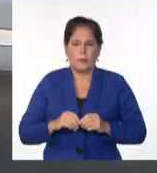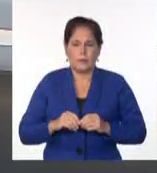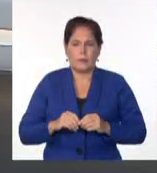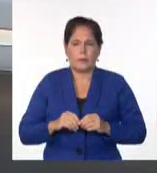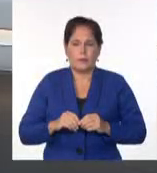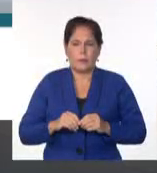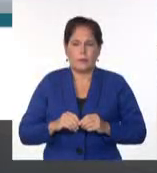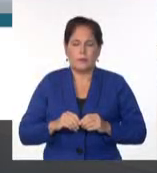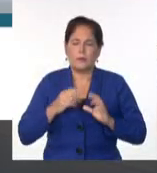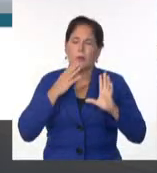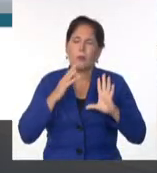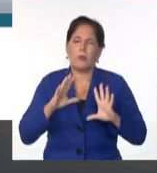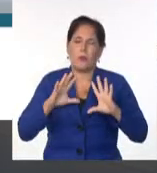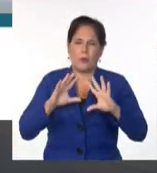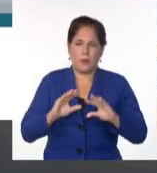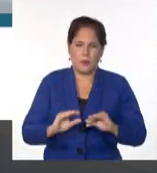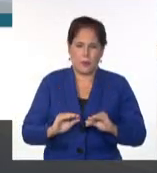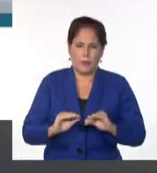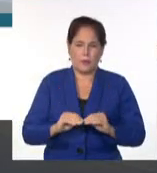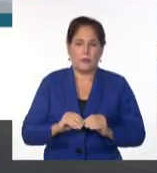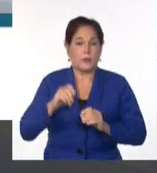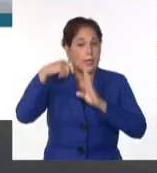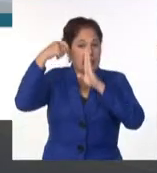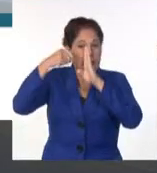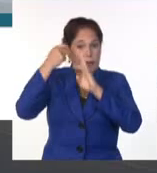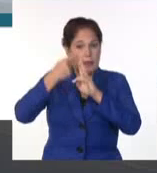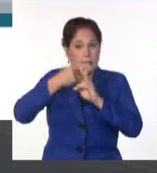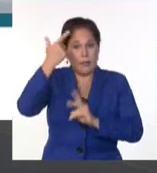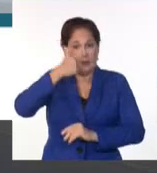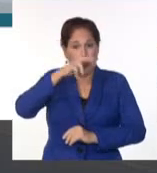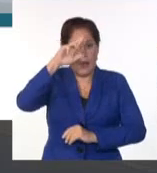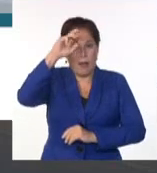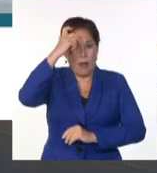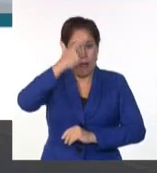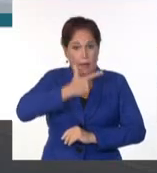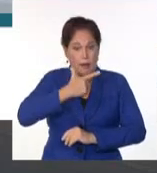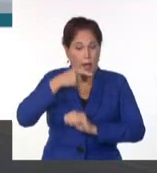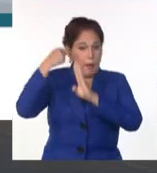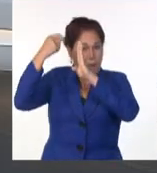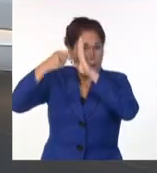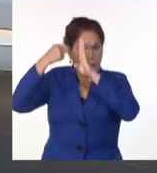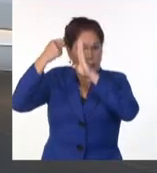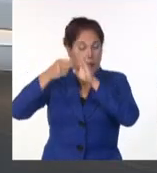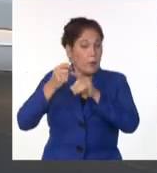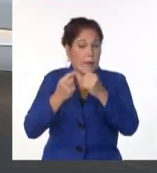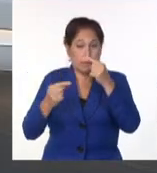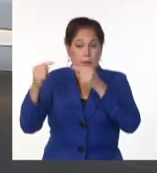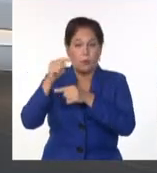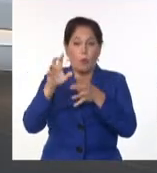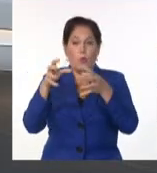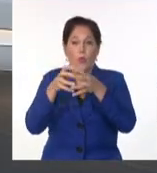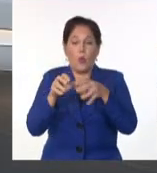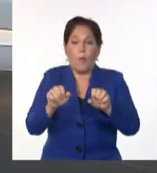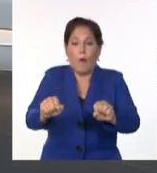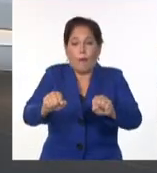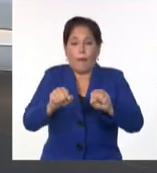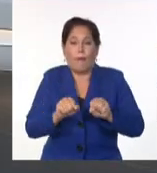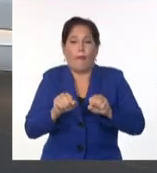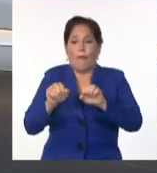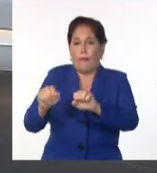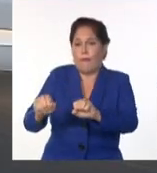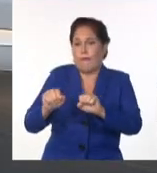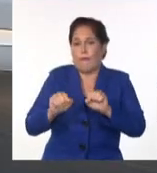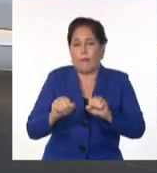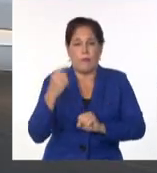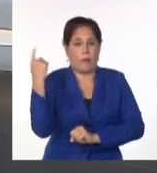Muy buenas noches, el estreno en el cine Yara de Comunidad La Película, protagonizada por el conjunto folclórico nacional, marcó el